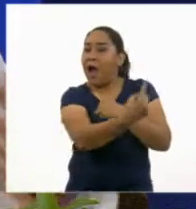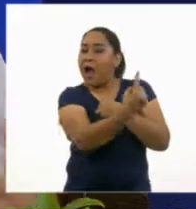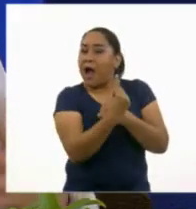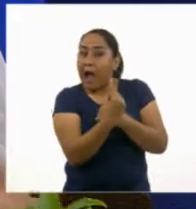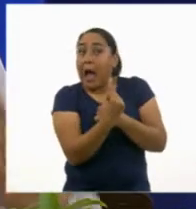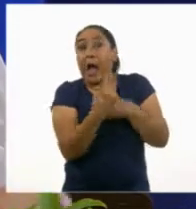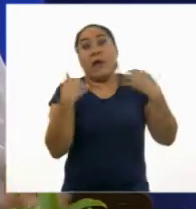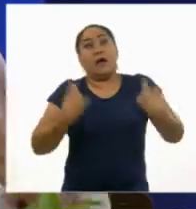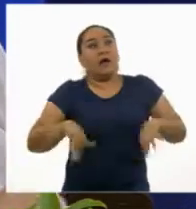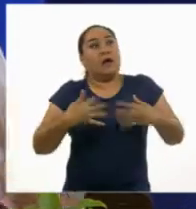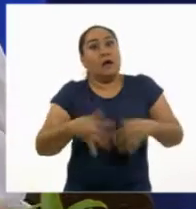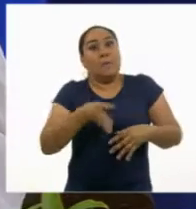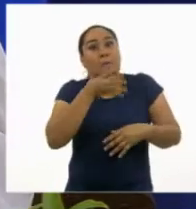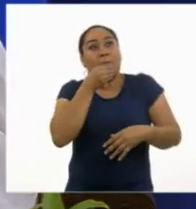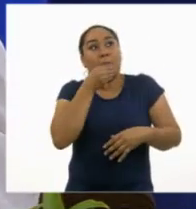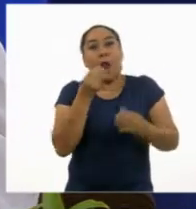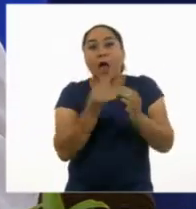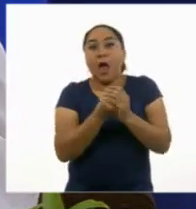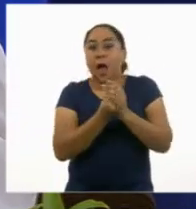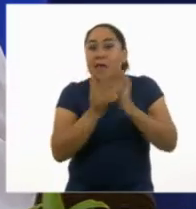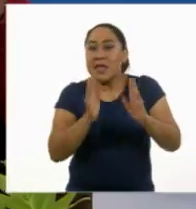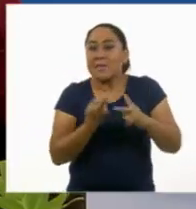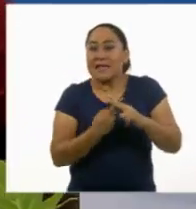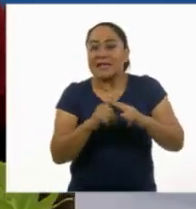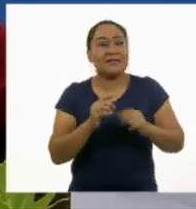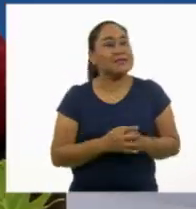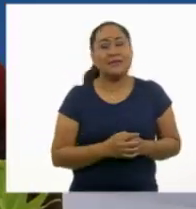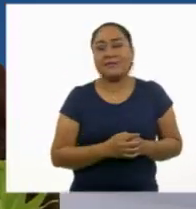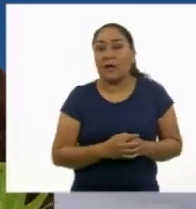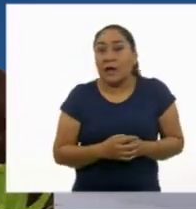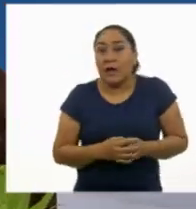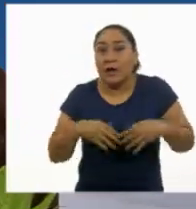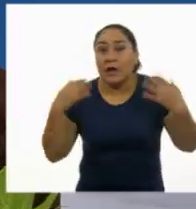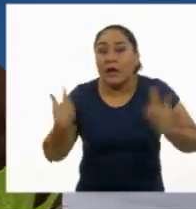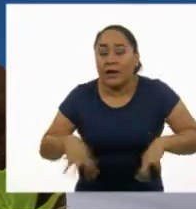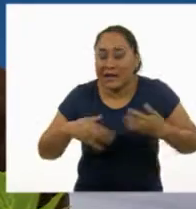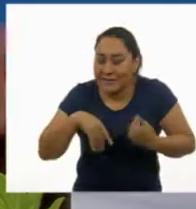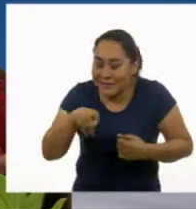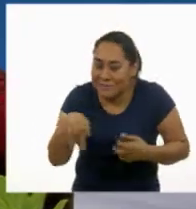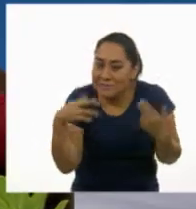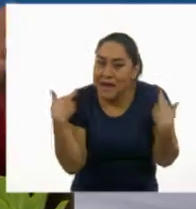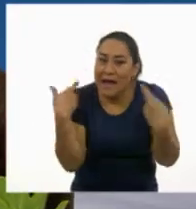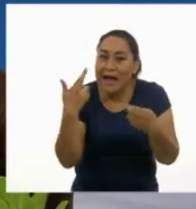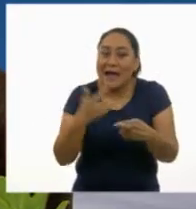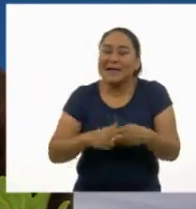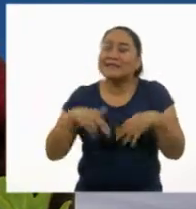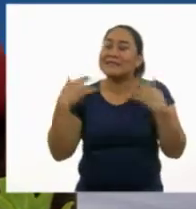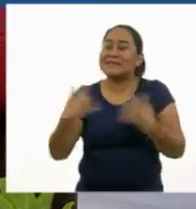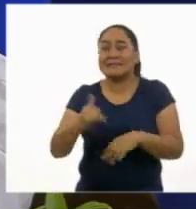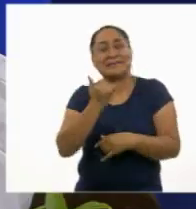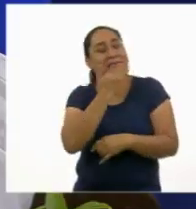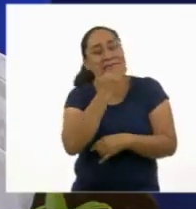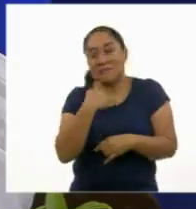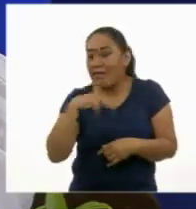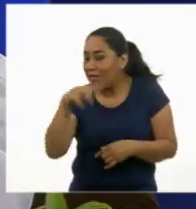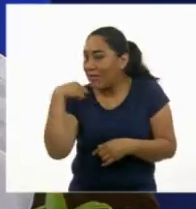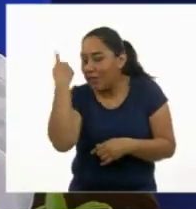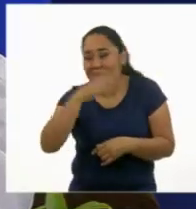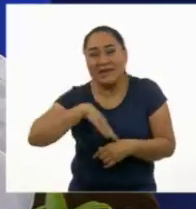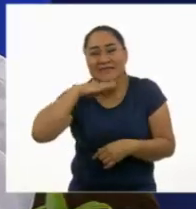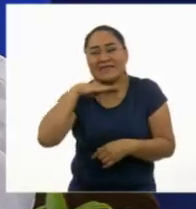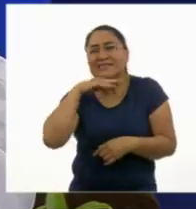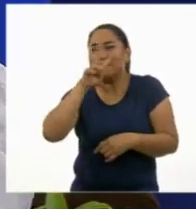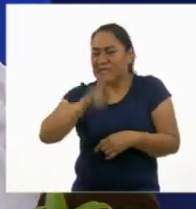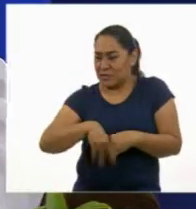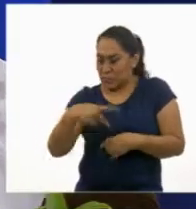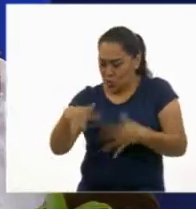Y que ya había empezado la clase. Maestra Alejandra. ¡Ah! No la había reconocido. Bueno, que también con esa